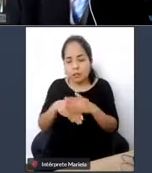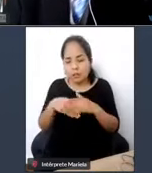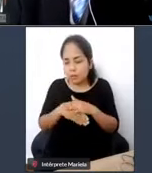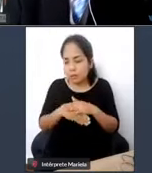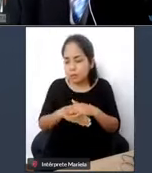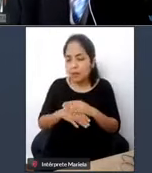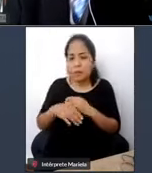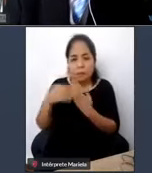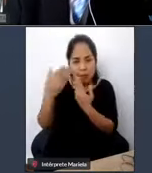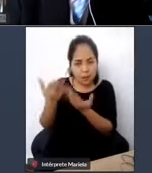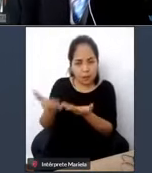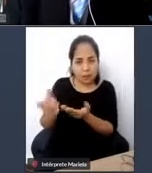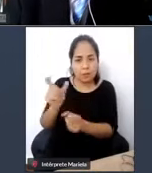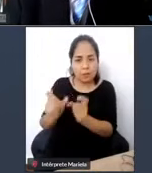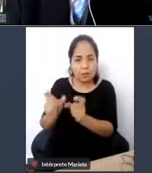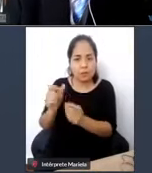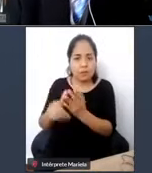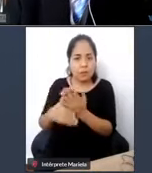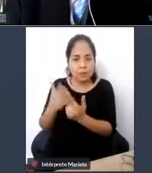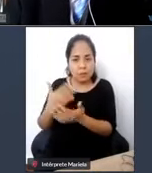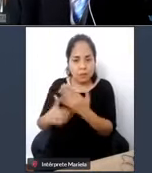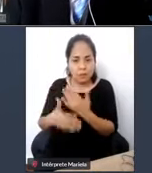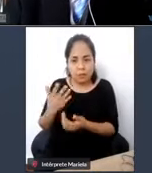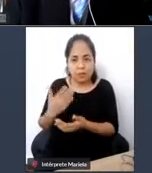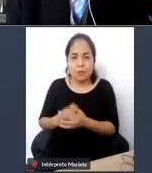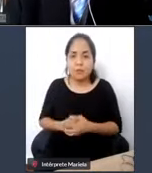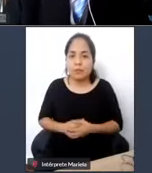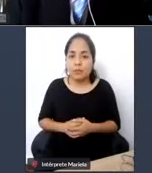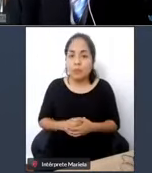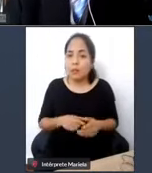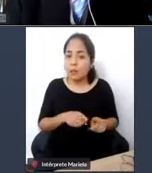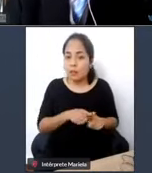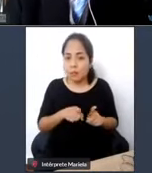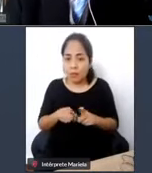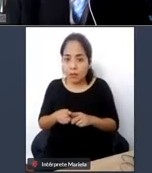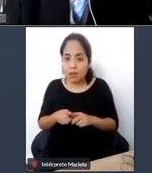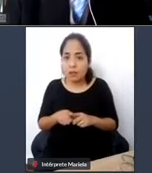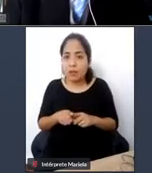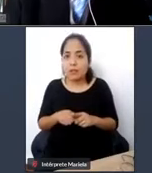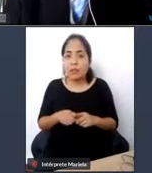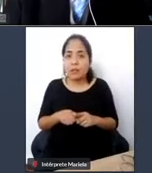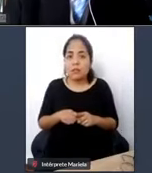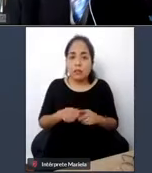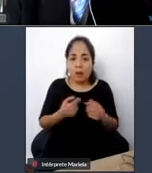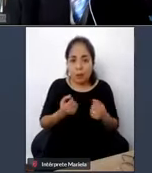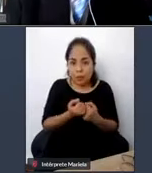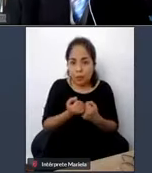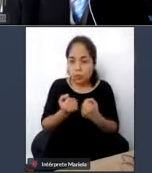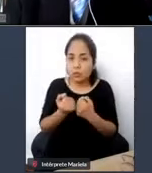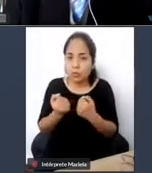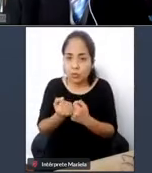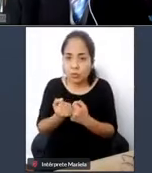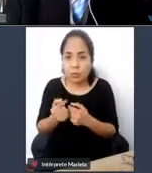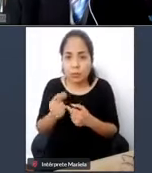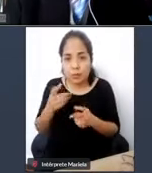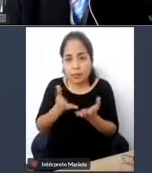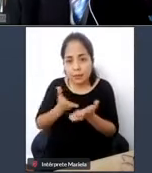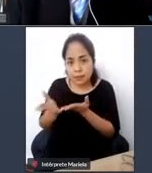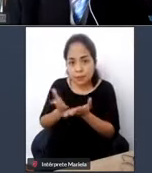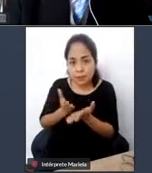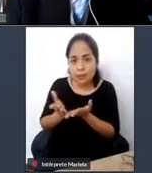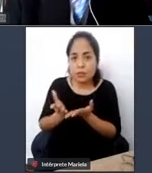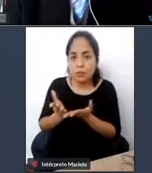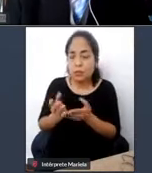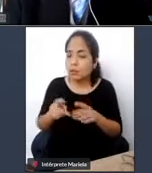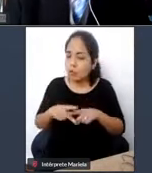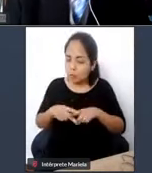Igualmente los programas de reconversión de flota del servicio de transporte regular de personas deben incorporar este requisito a partir de la vigencia de la